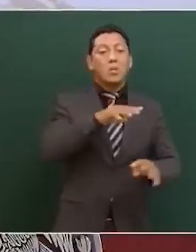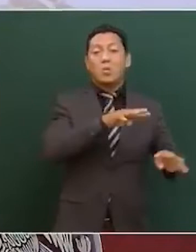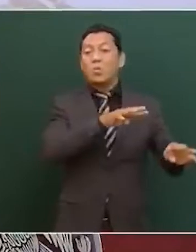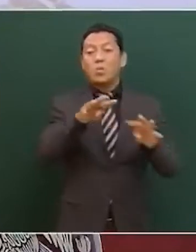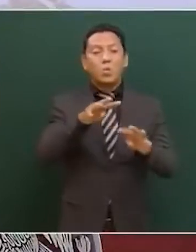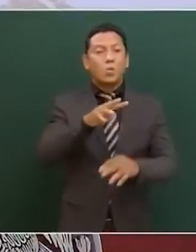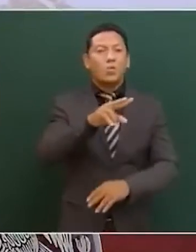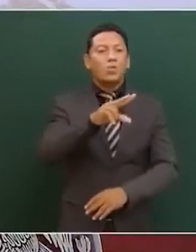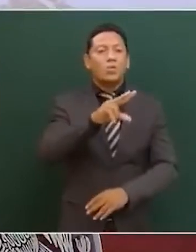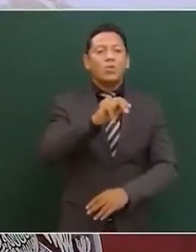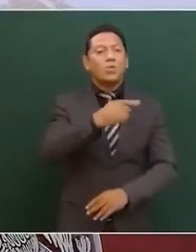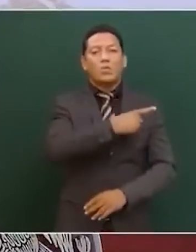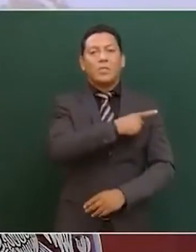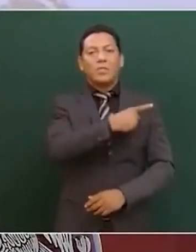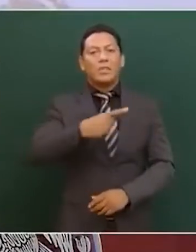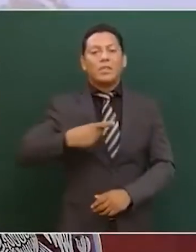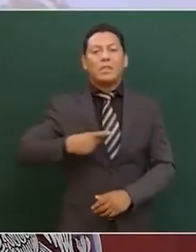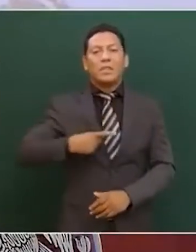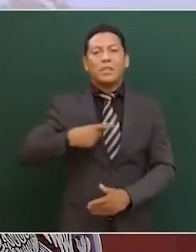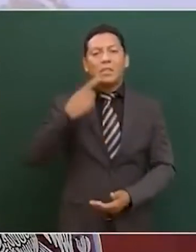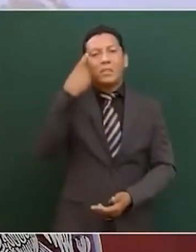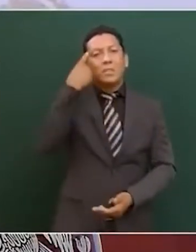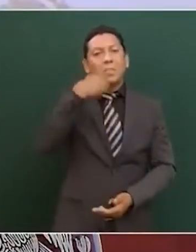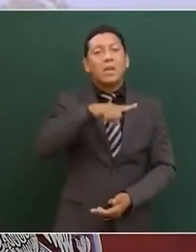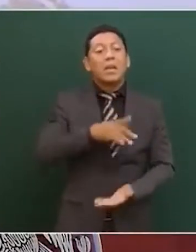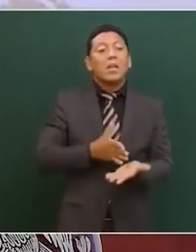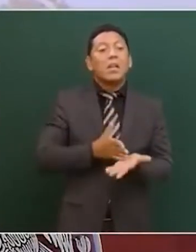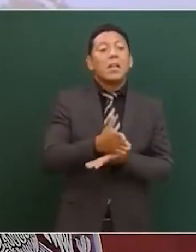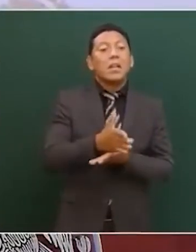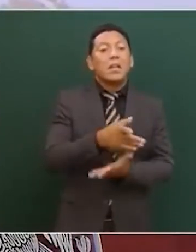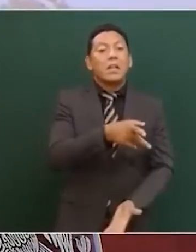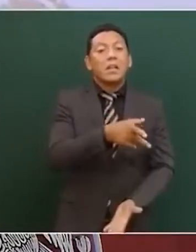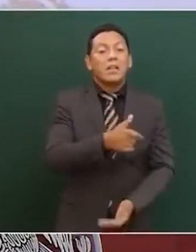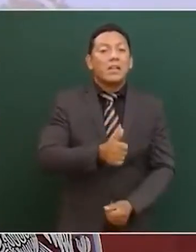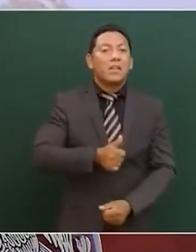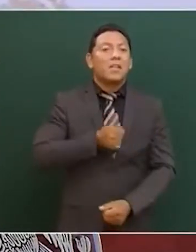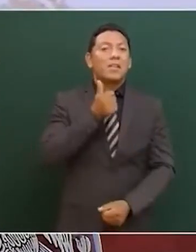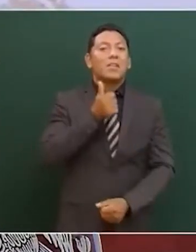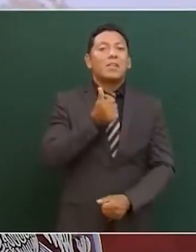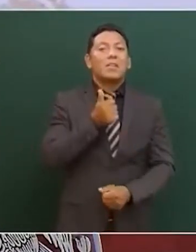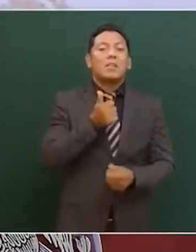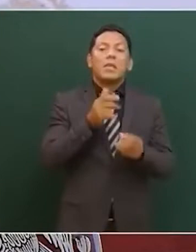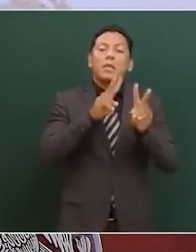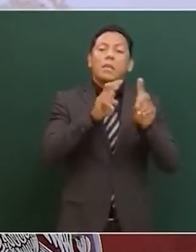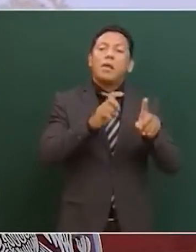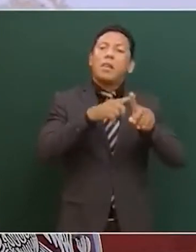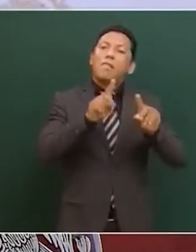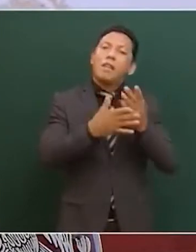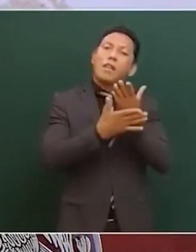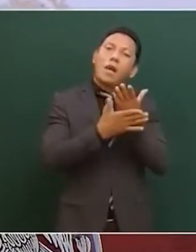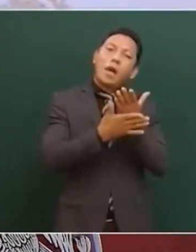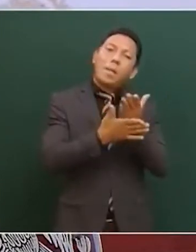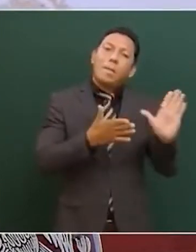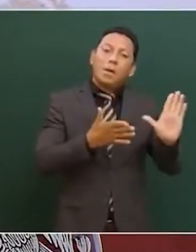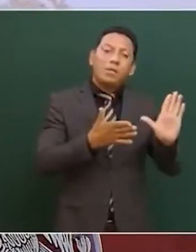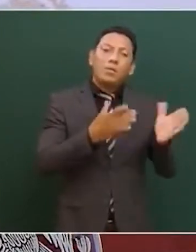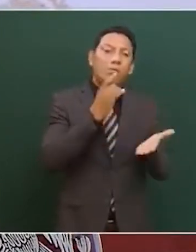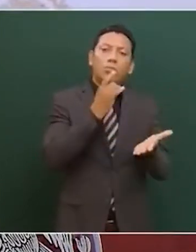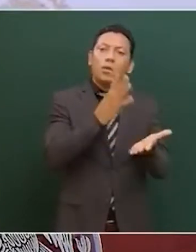interferir en asuntos que sólo corresponden resolver